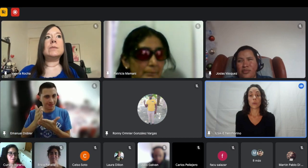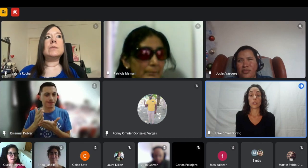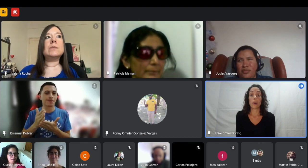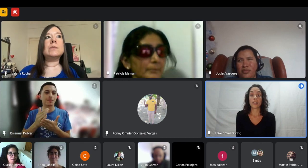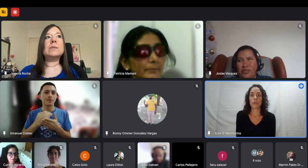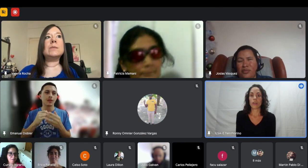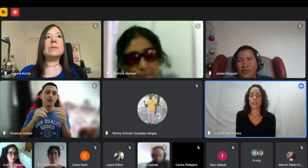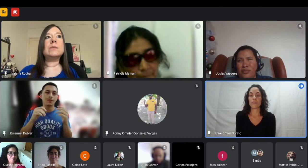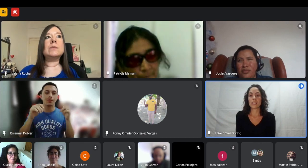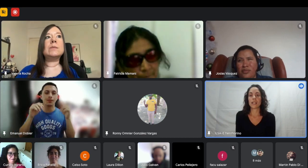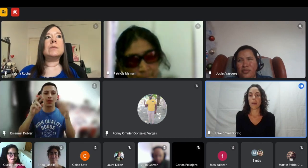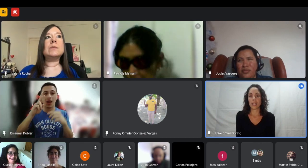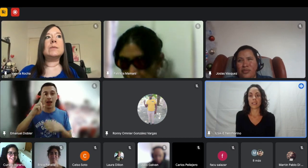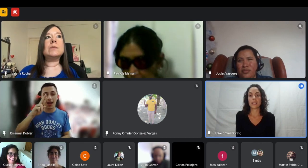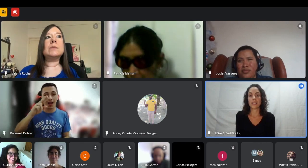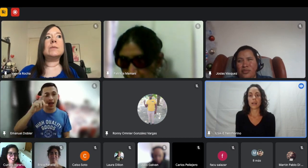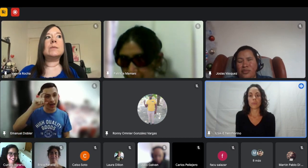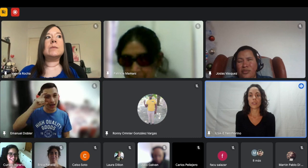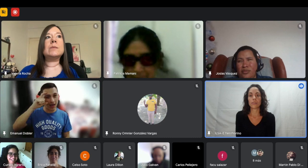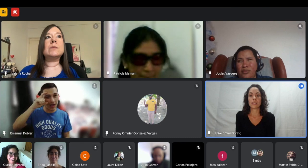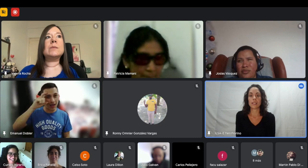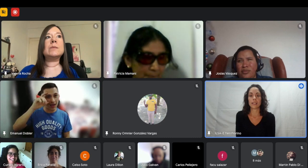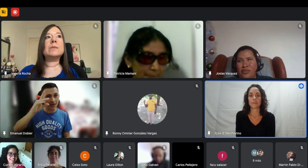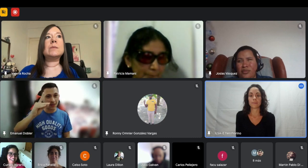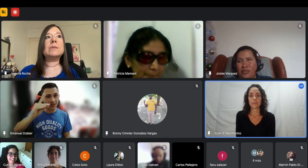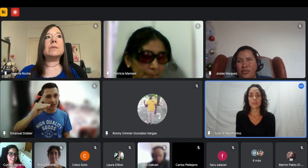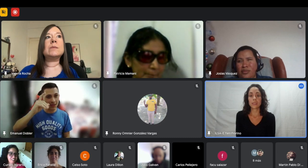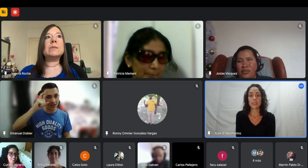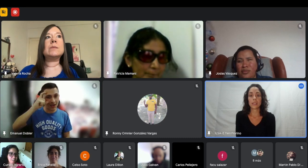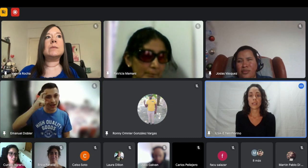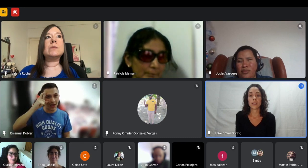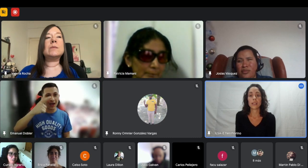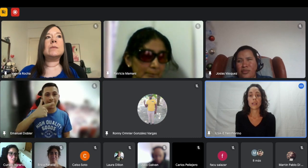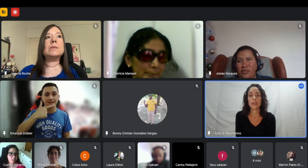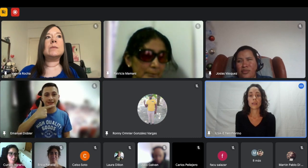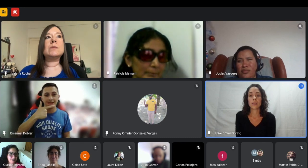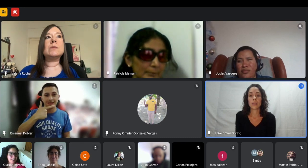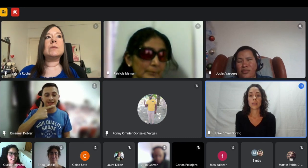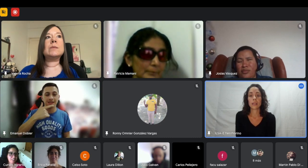el último año fue difícil las materias eran muy difíciles